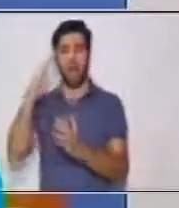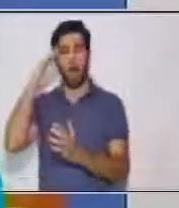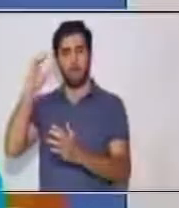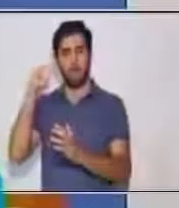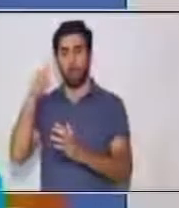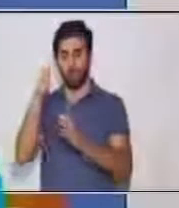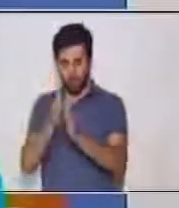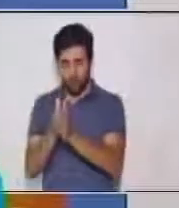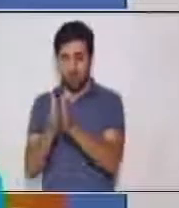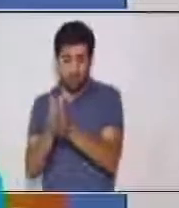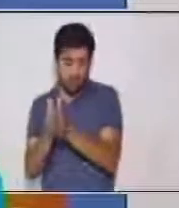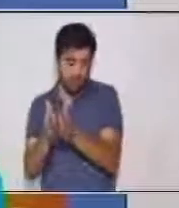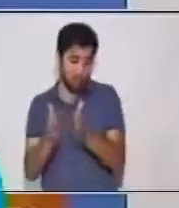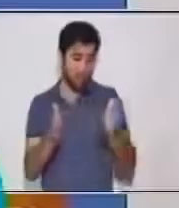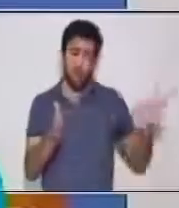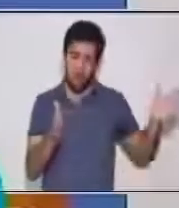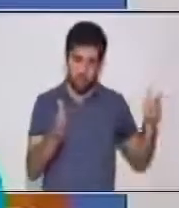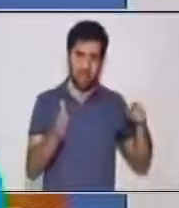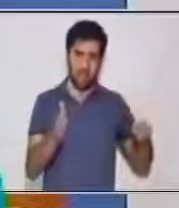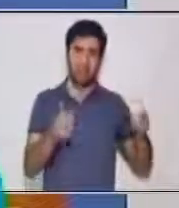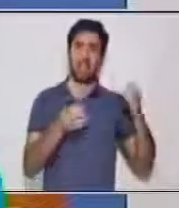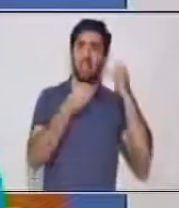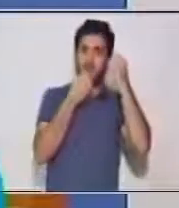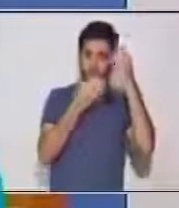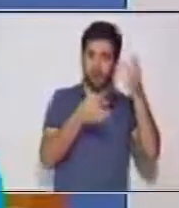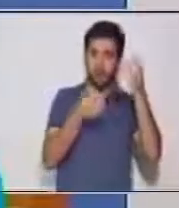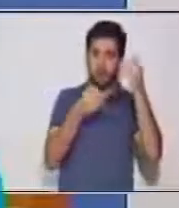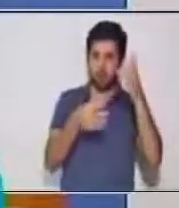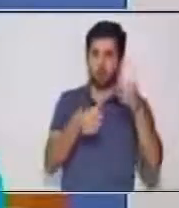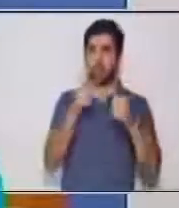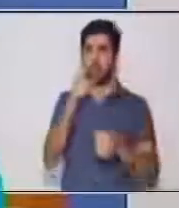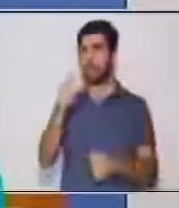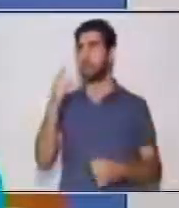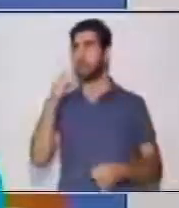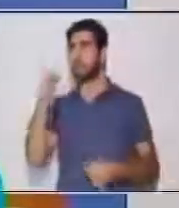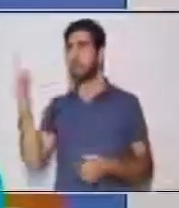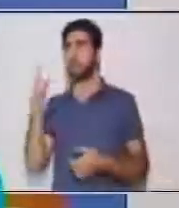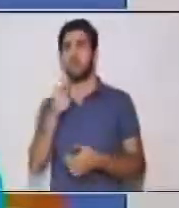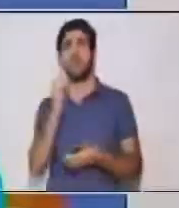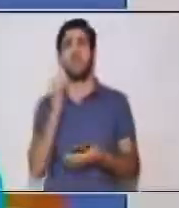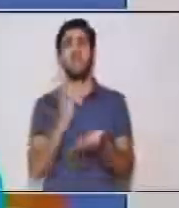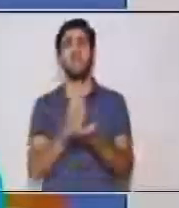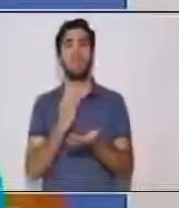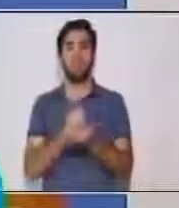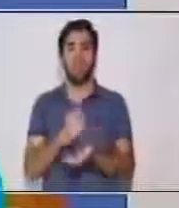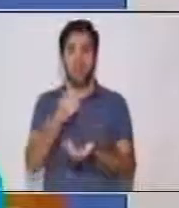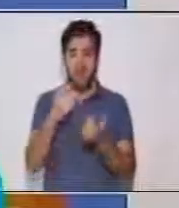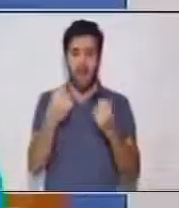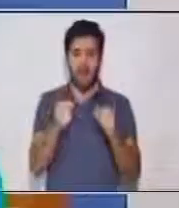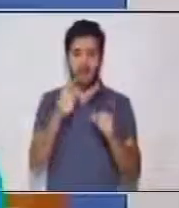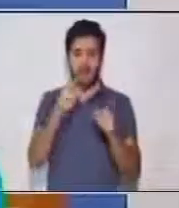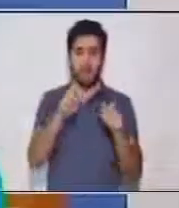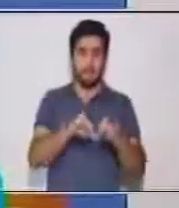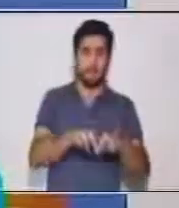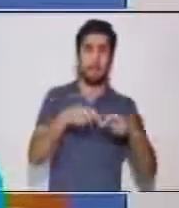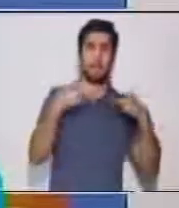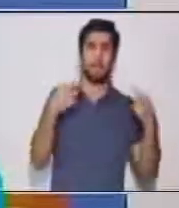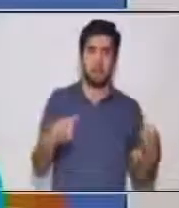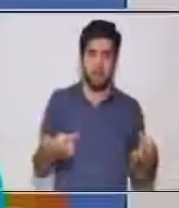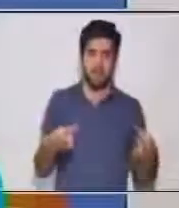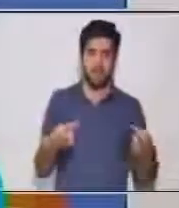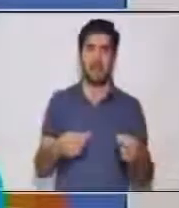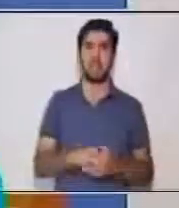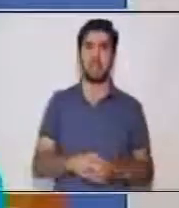que hizo la noticia. ¿Ustedes en la escuela alguna vez hicieron algún periódico mural? ¿Recuerdan que